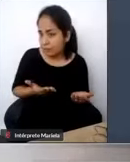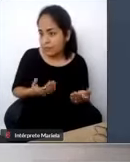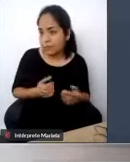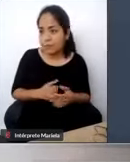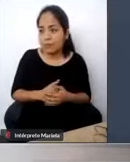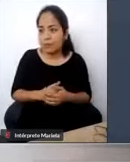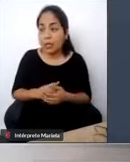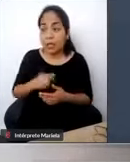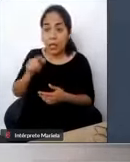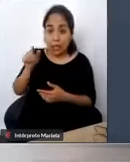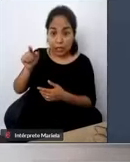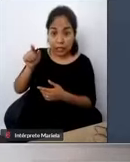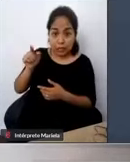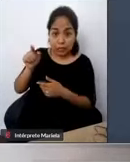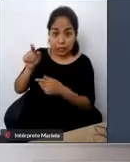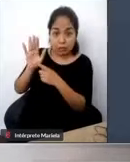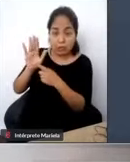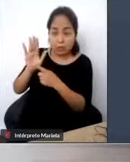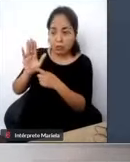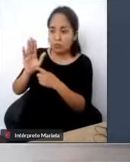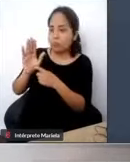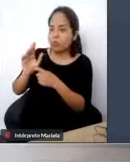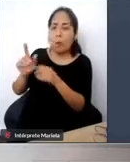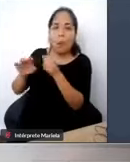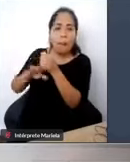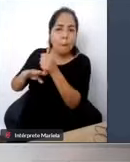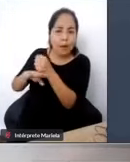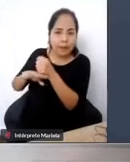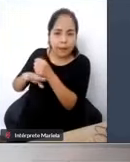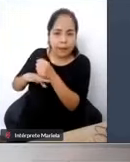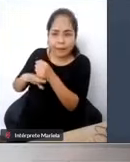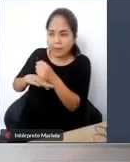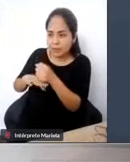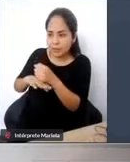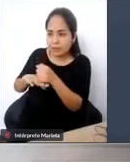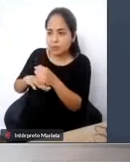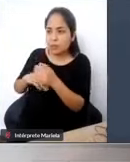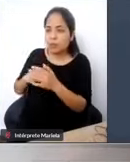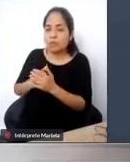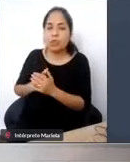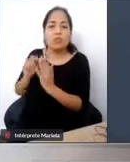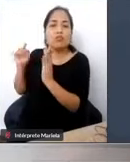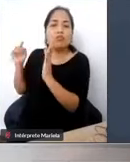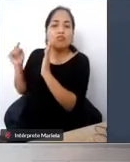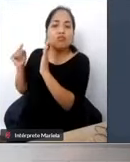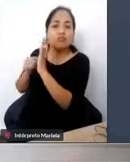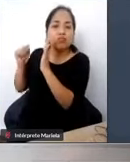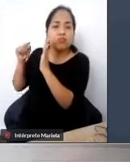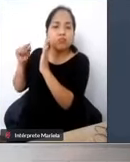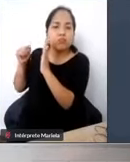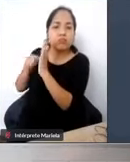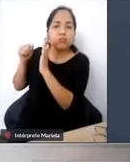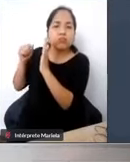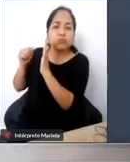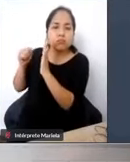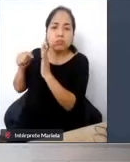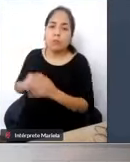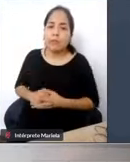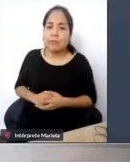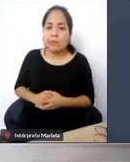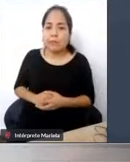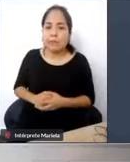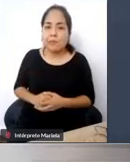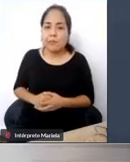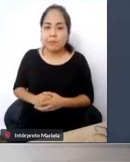debería haber en las intersecciones, que son los dispositivos de push, de botonera para